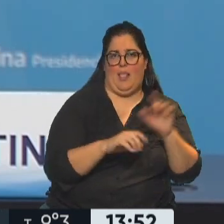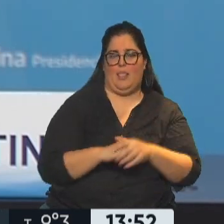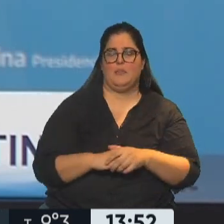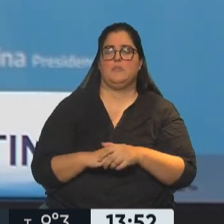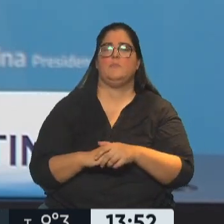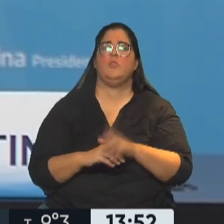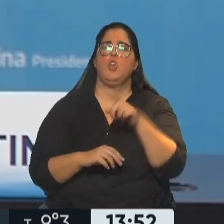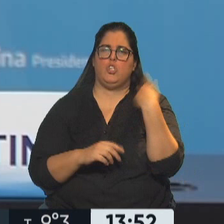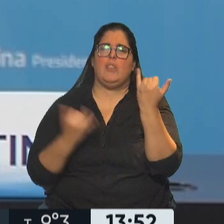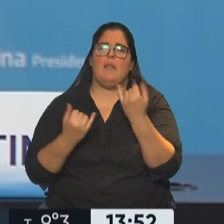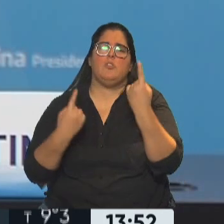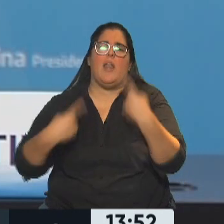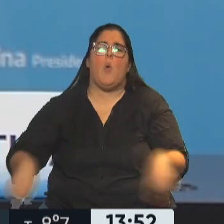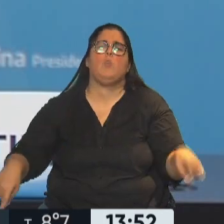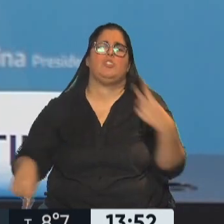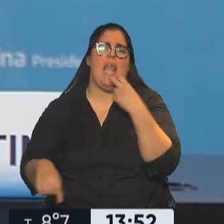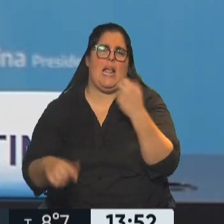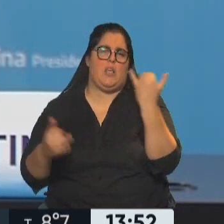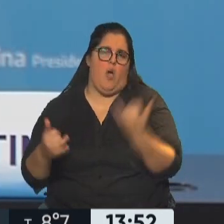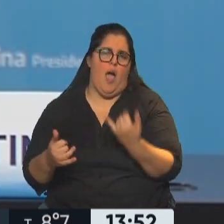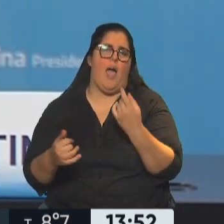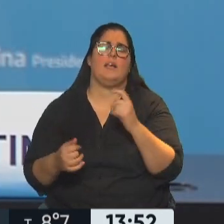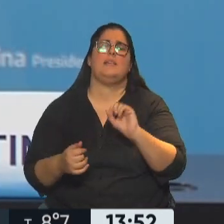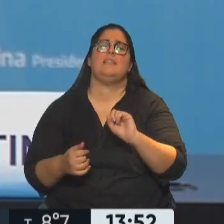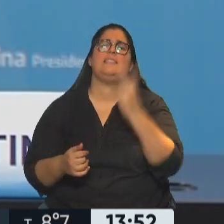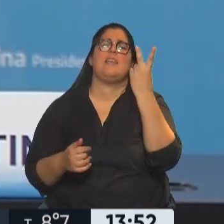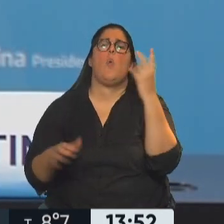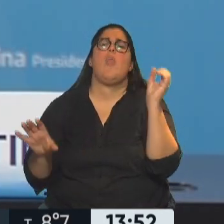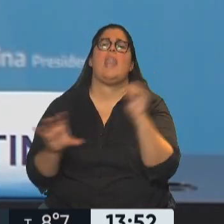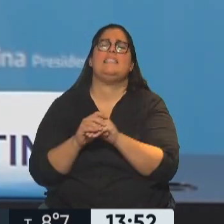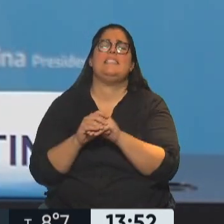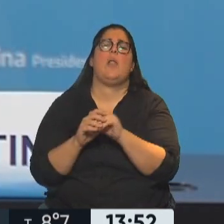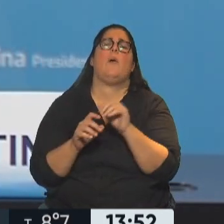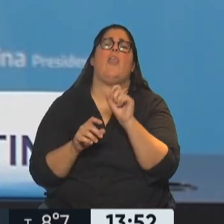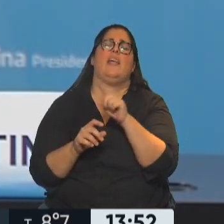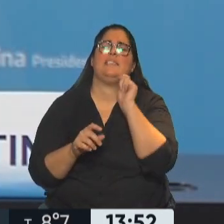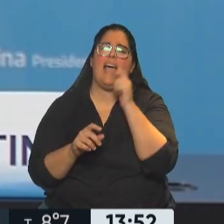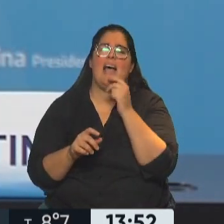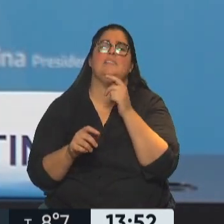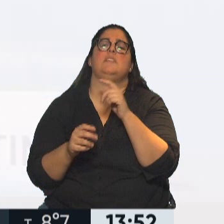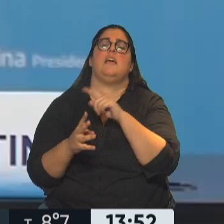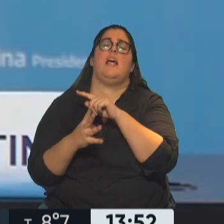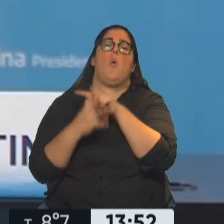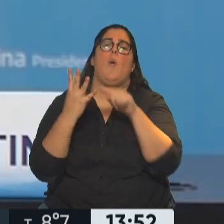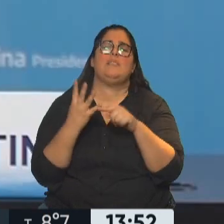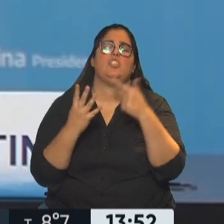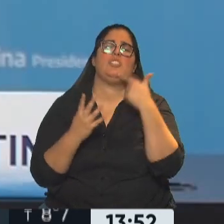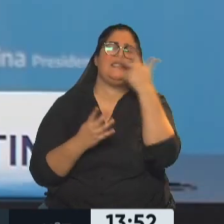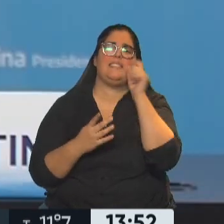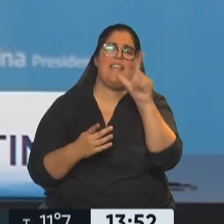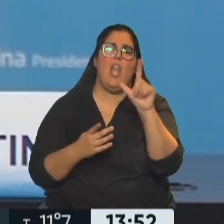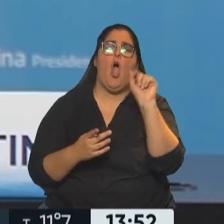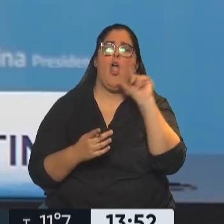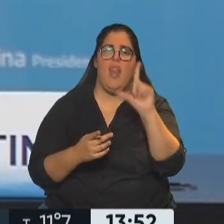Tenemos grandes recursos energéticos, contamos con la segunda reserva mundial de Shell Gas y la cuarta de Shell Oil. Los